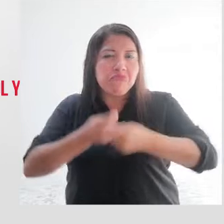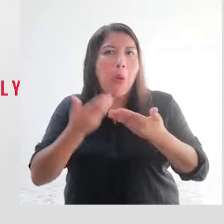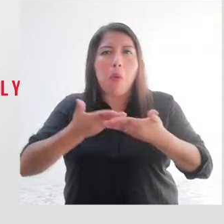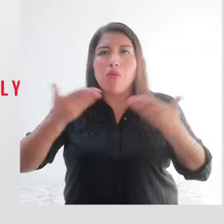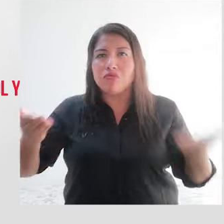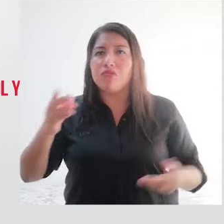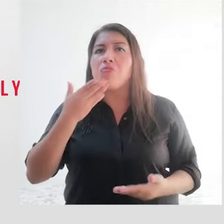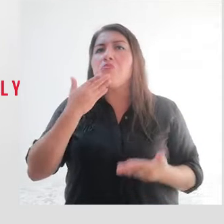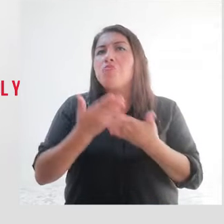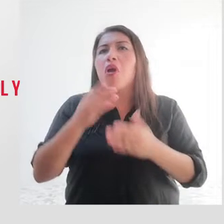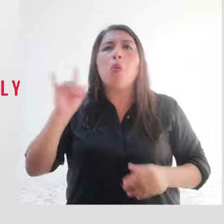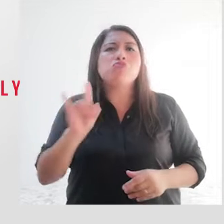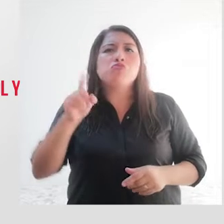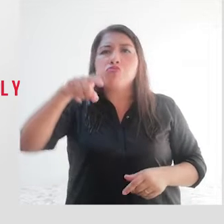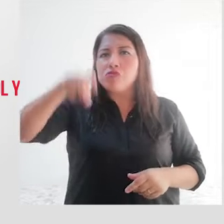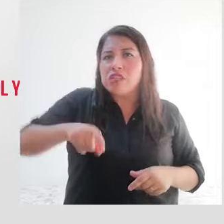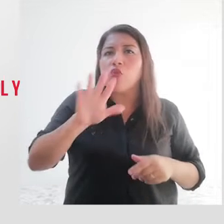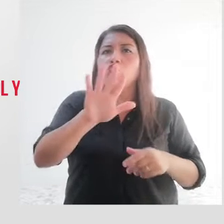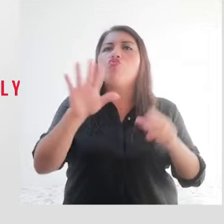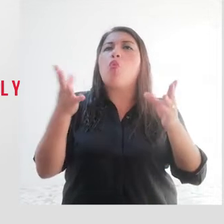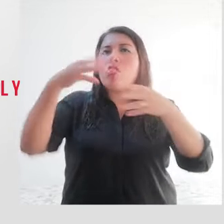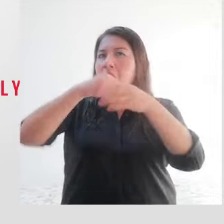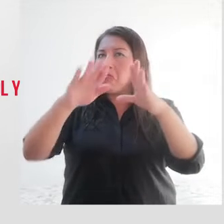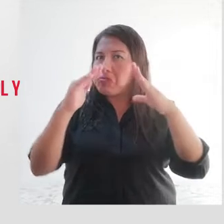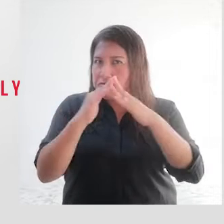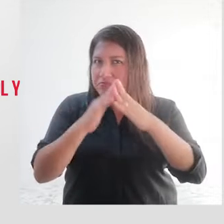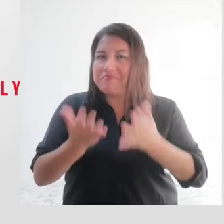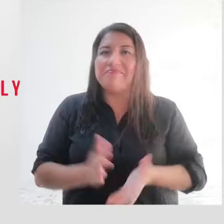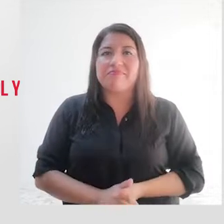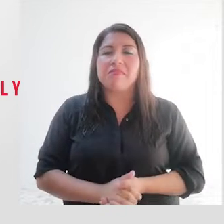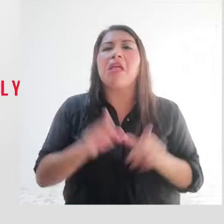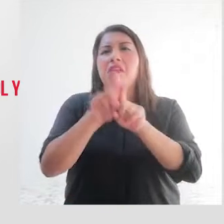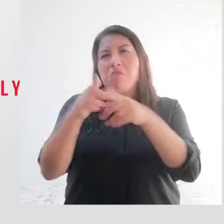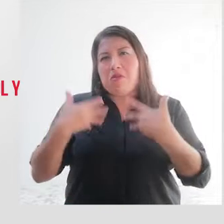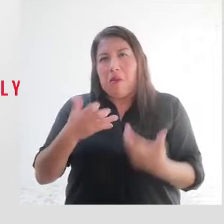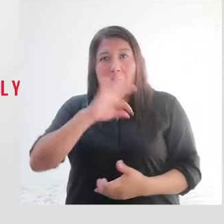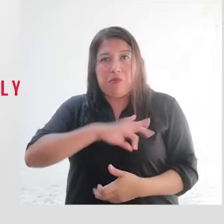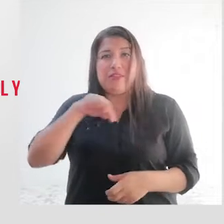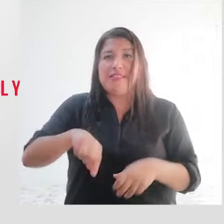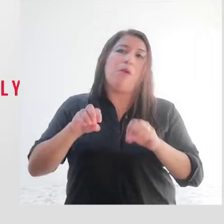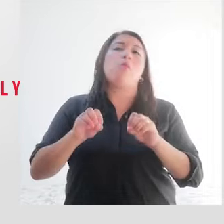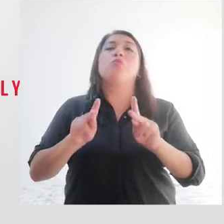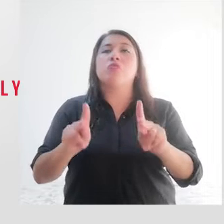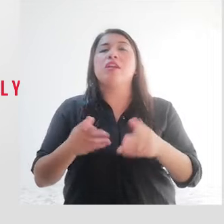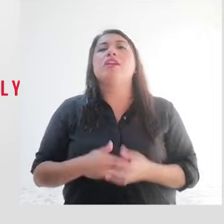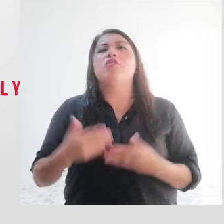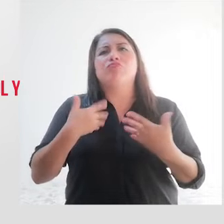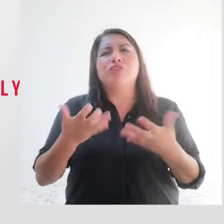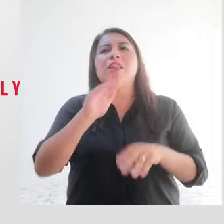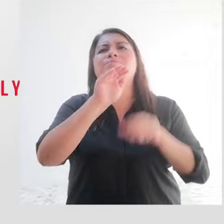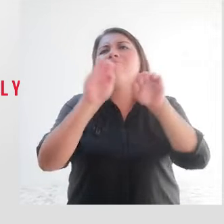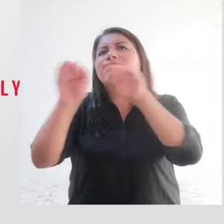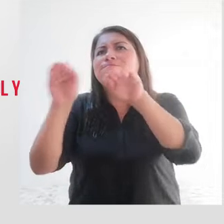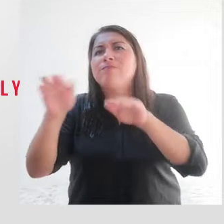utilidad para vuestros hogares. Pero aprovecho la oportunidad para hacer un llamado a todos los